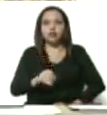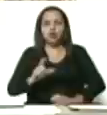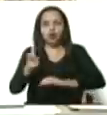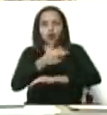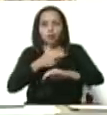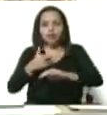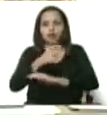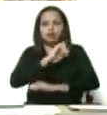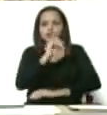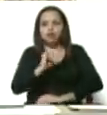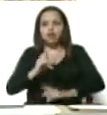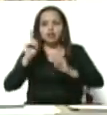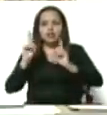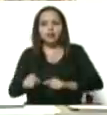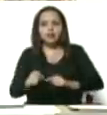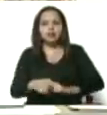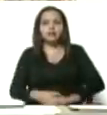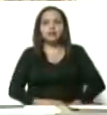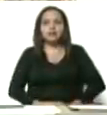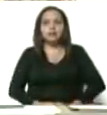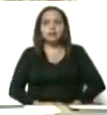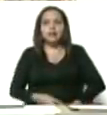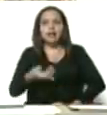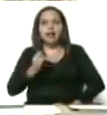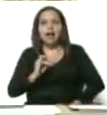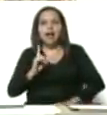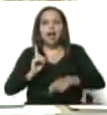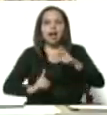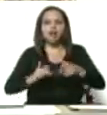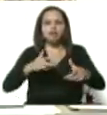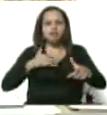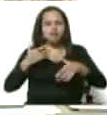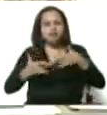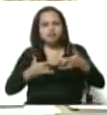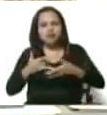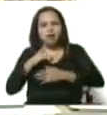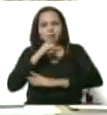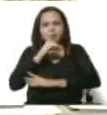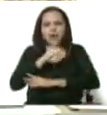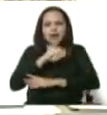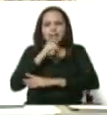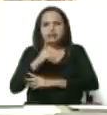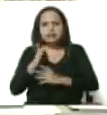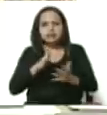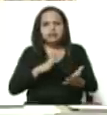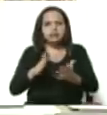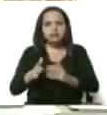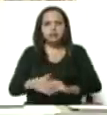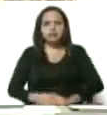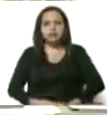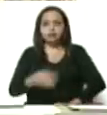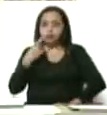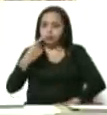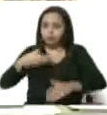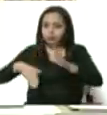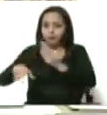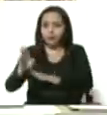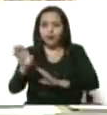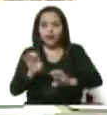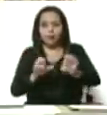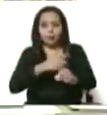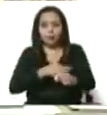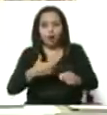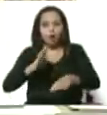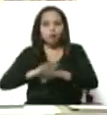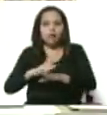presentó algunas molestias, algunos malestares, y le dije inmediatamente, dado que él